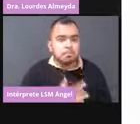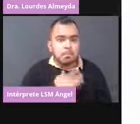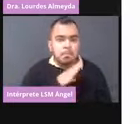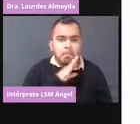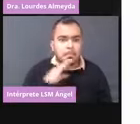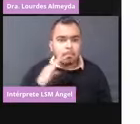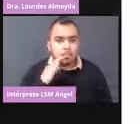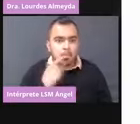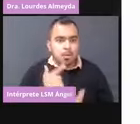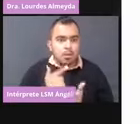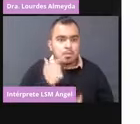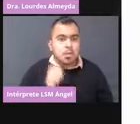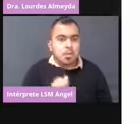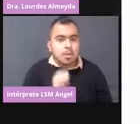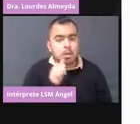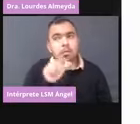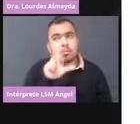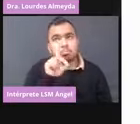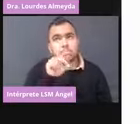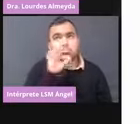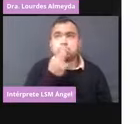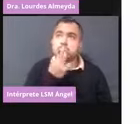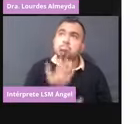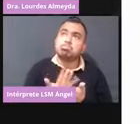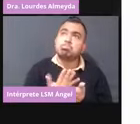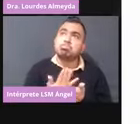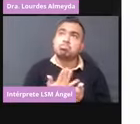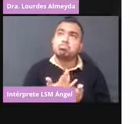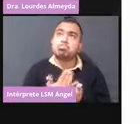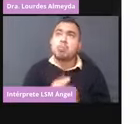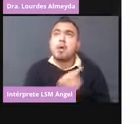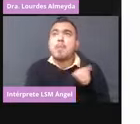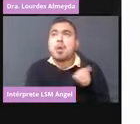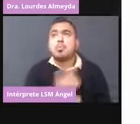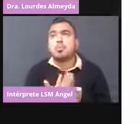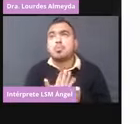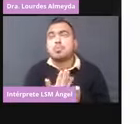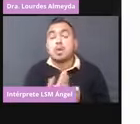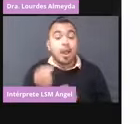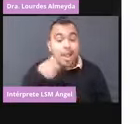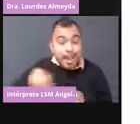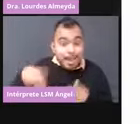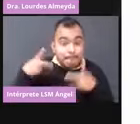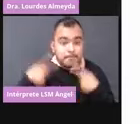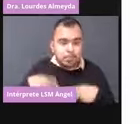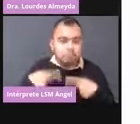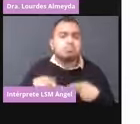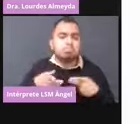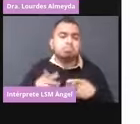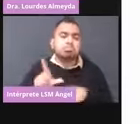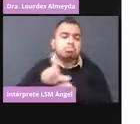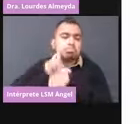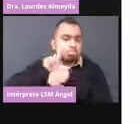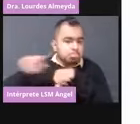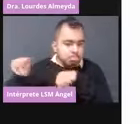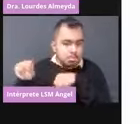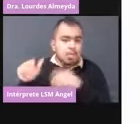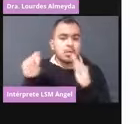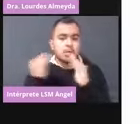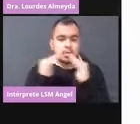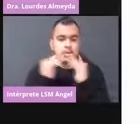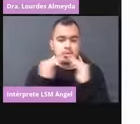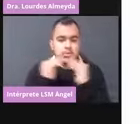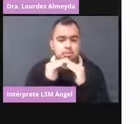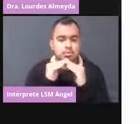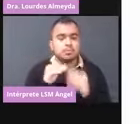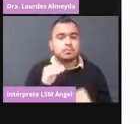esos 30 minutos, pues ya las personas se van a ir para su casa. También se van a orientar que cualquier